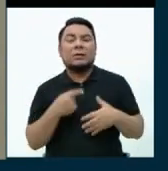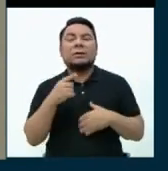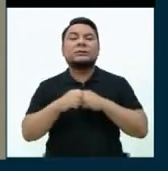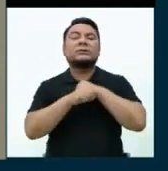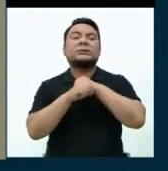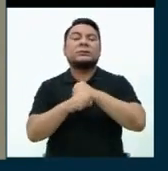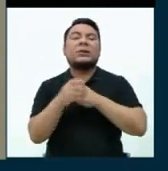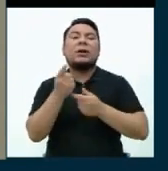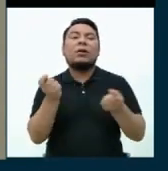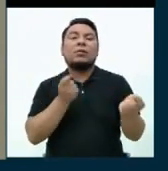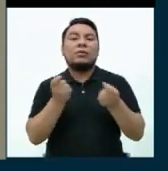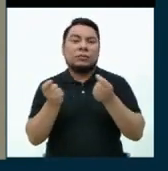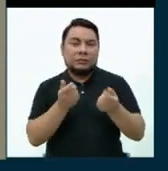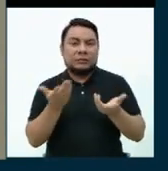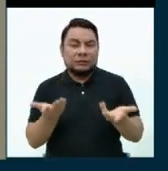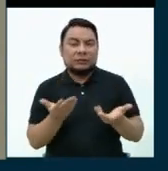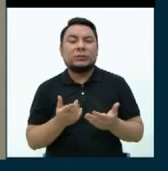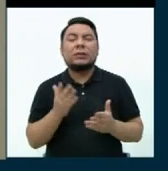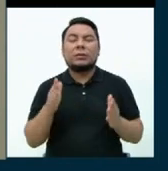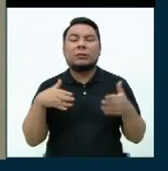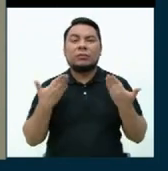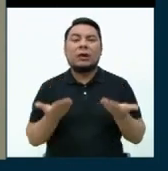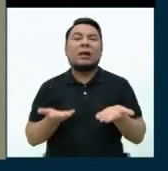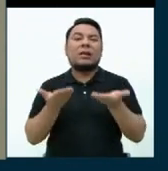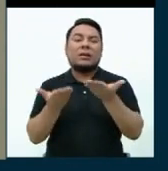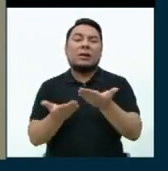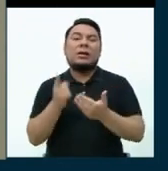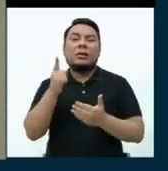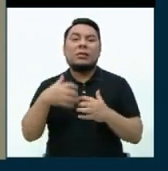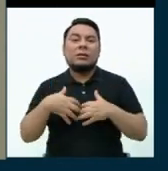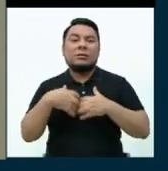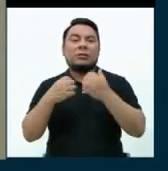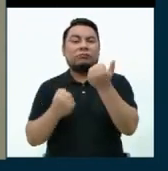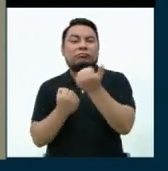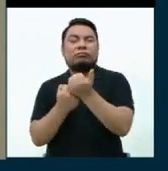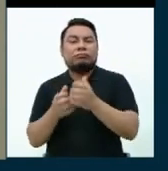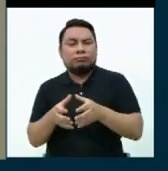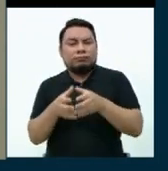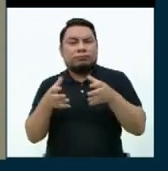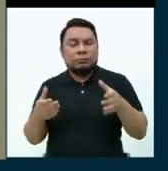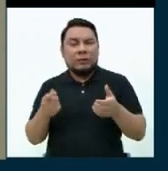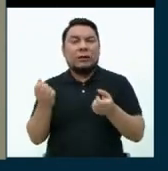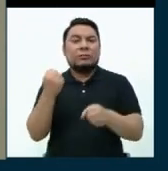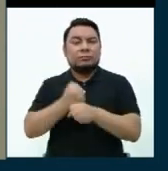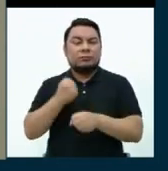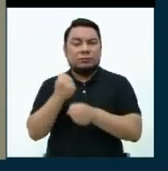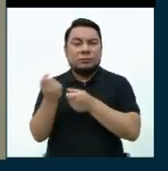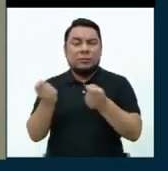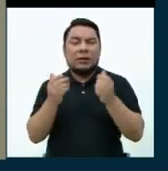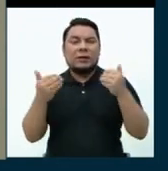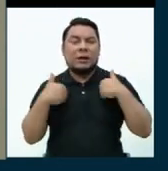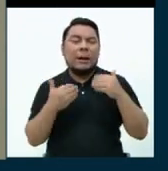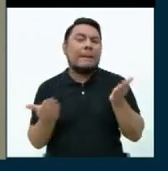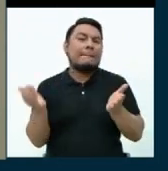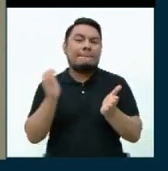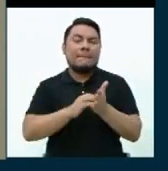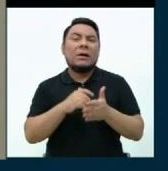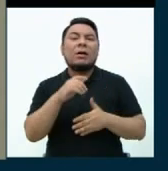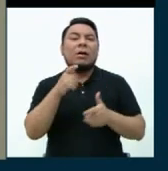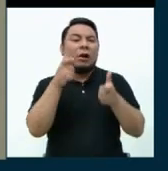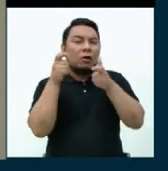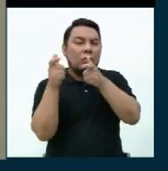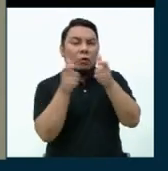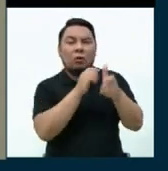sistemas en el gobierno digital para poder darle un fortalecimiento a la gestión pública, para poder tener un mayor control